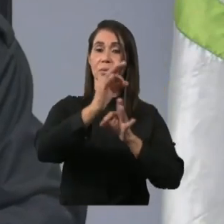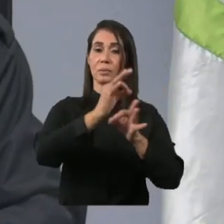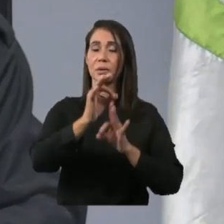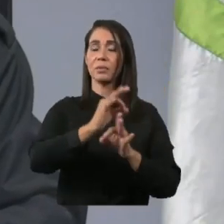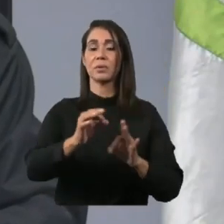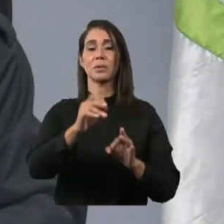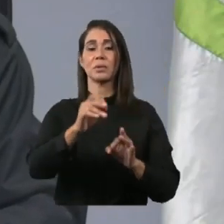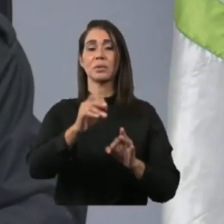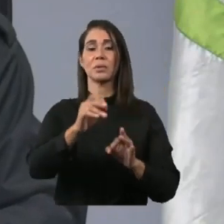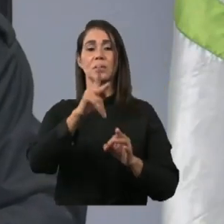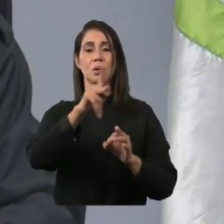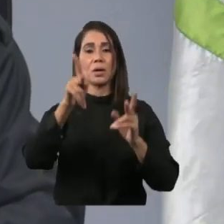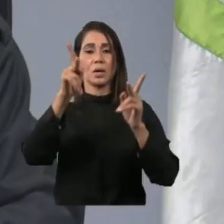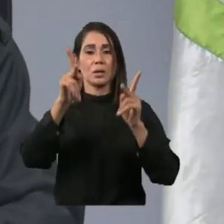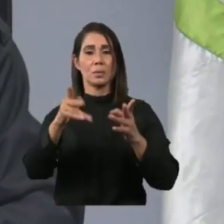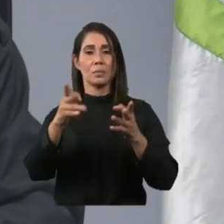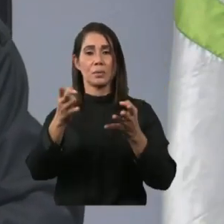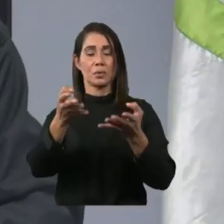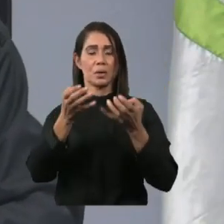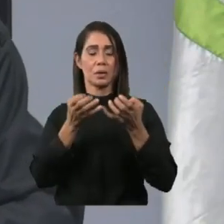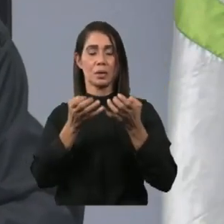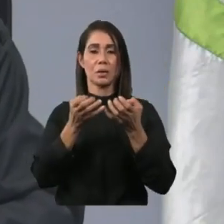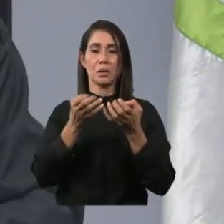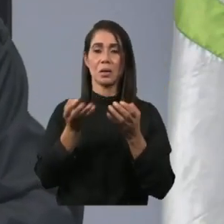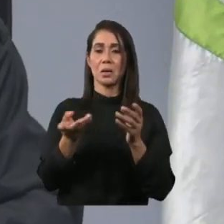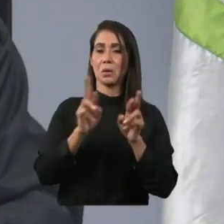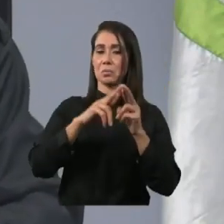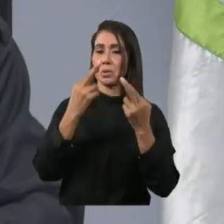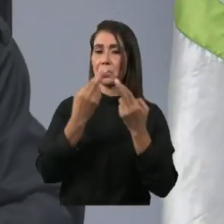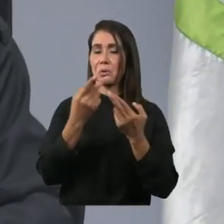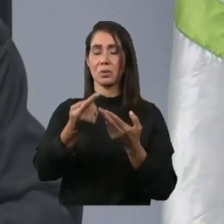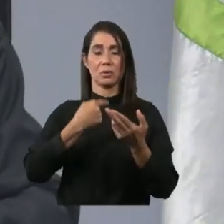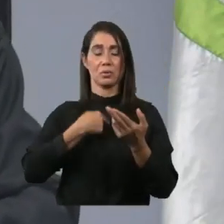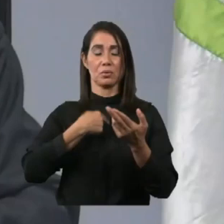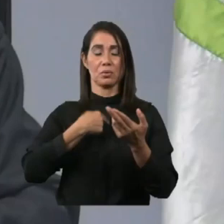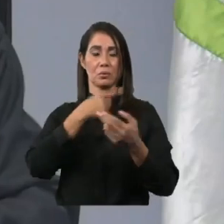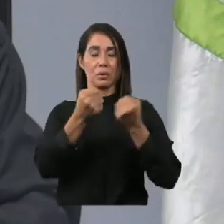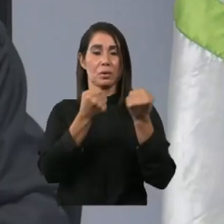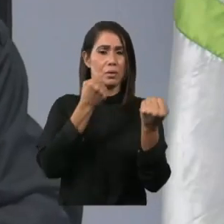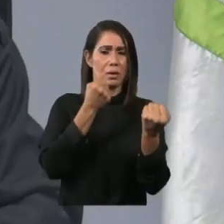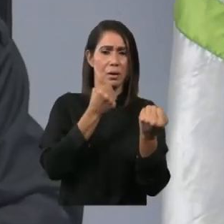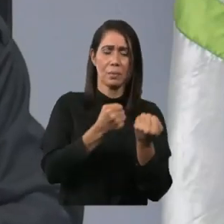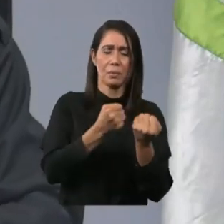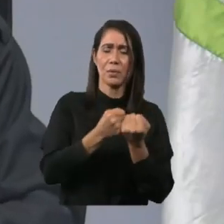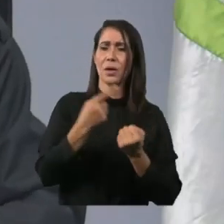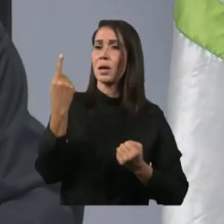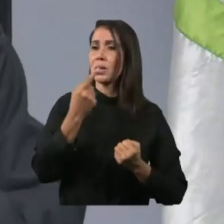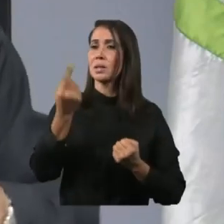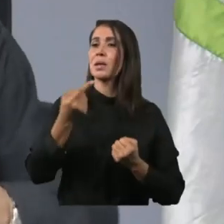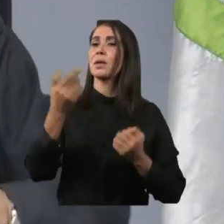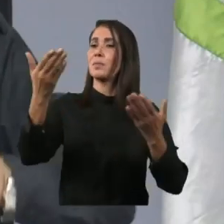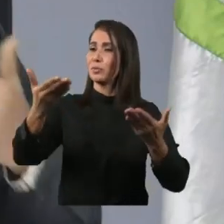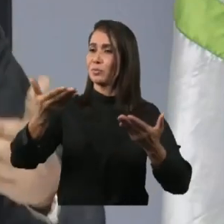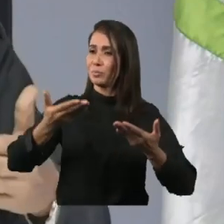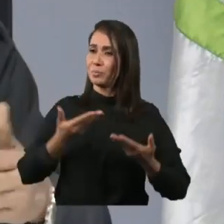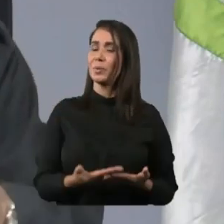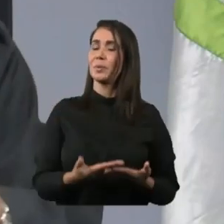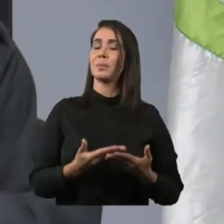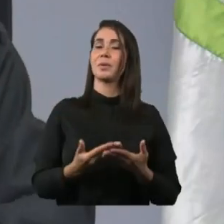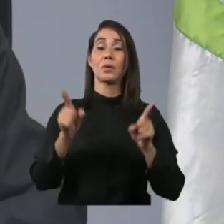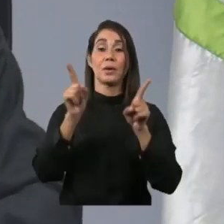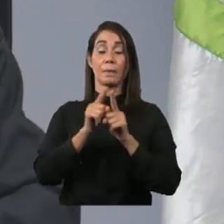sectores populares que quieran incorporarse a esta labor pues siempre serán bienvenidos y